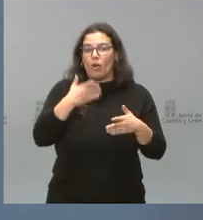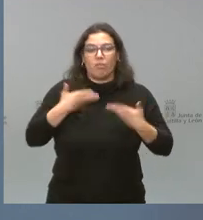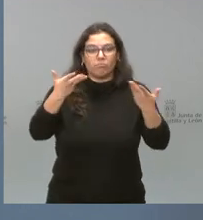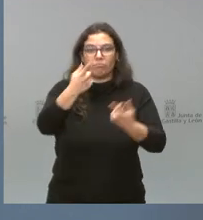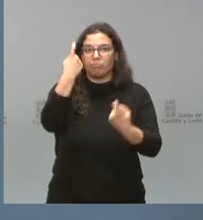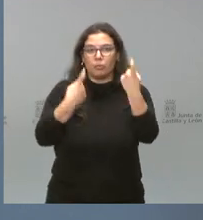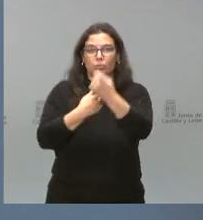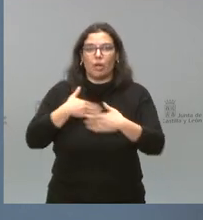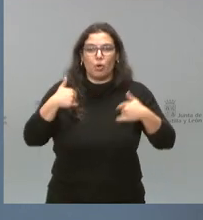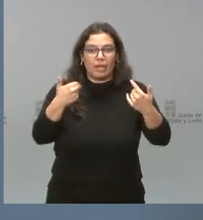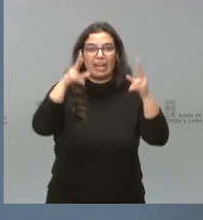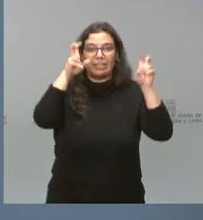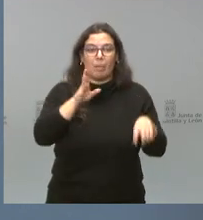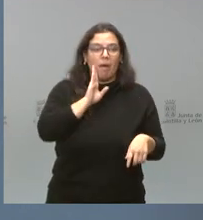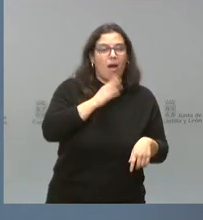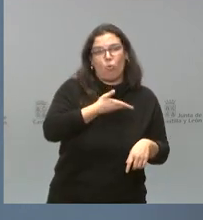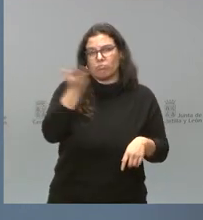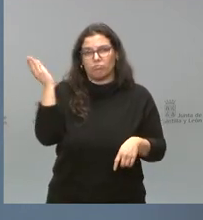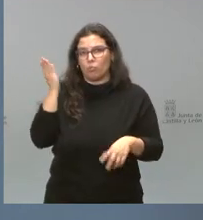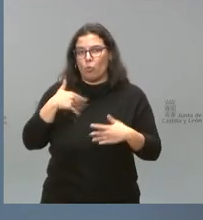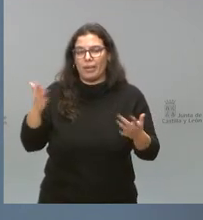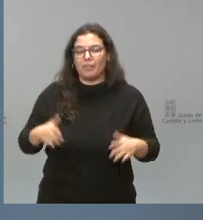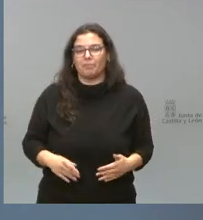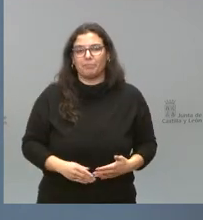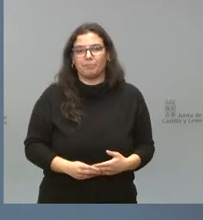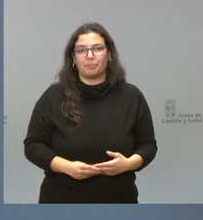asuntos o sobre cualquier otro que esté en oportuno formular.